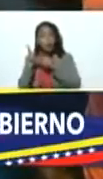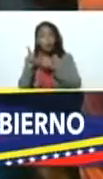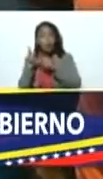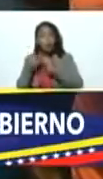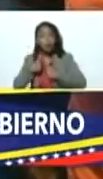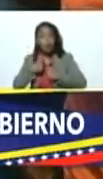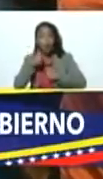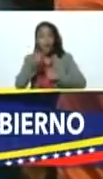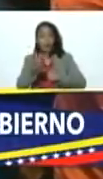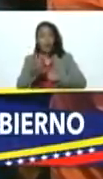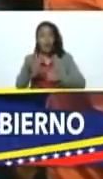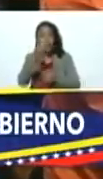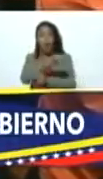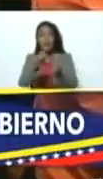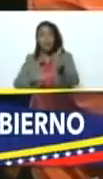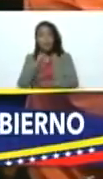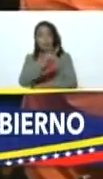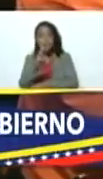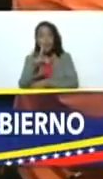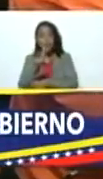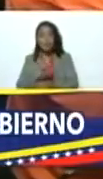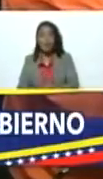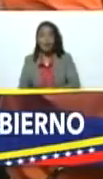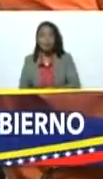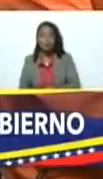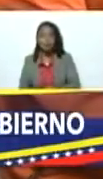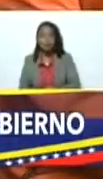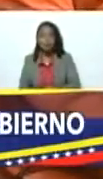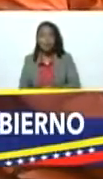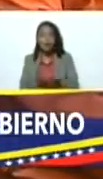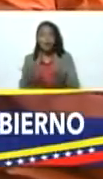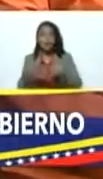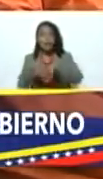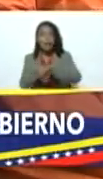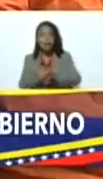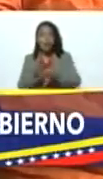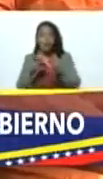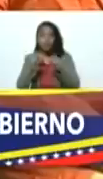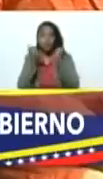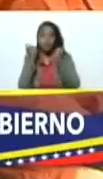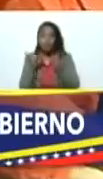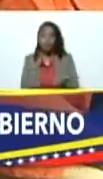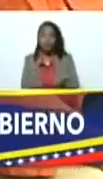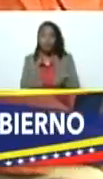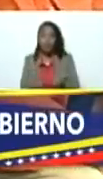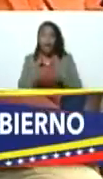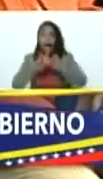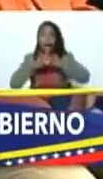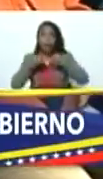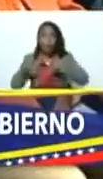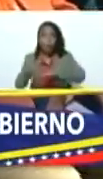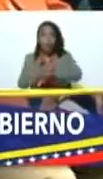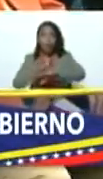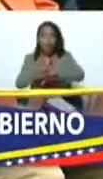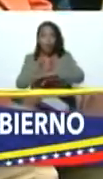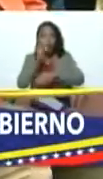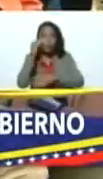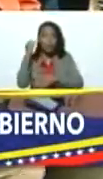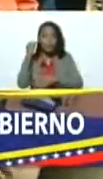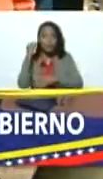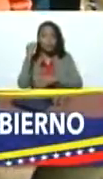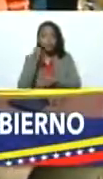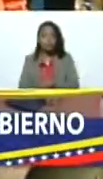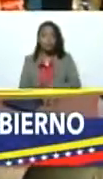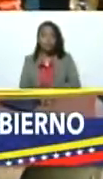a la vicepresidenta que incorporemos de manera inmediata a todos los gobernadores y